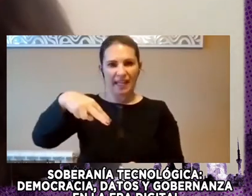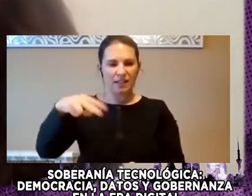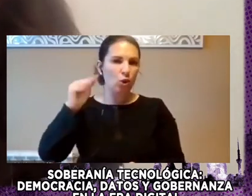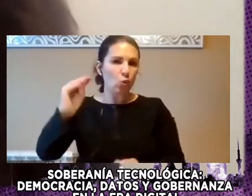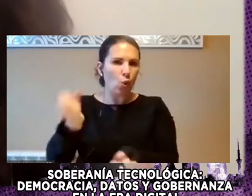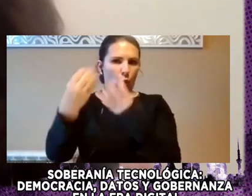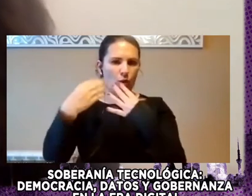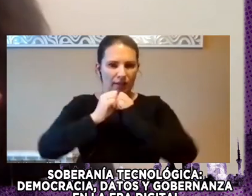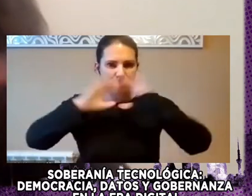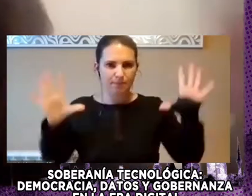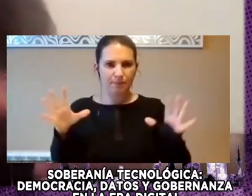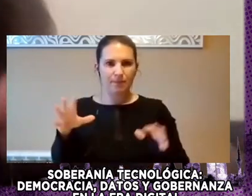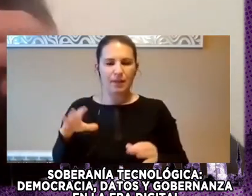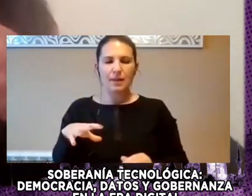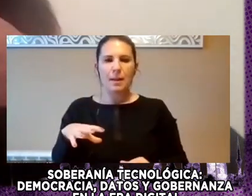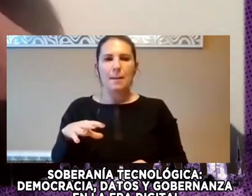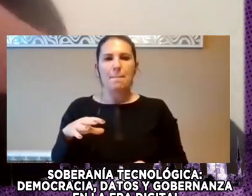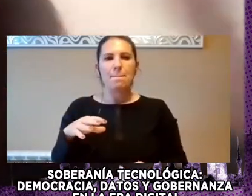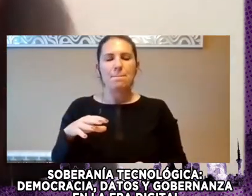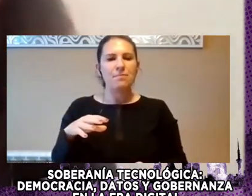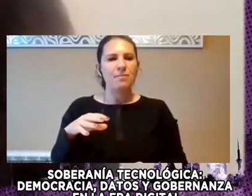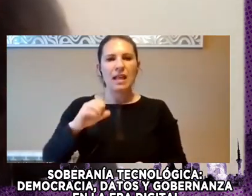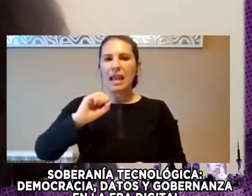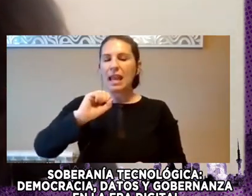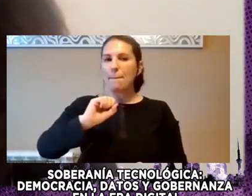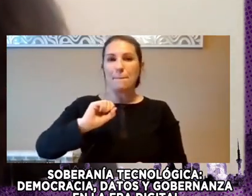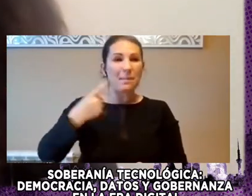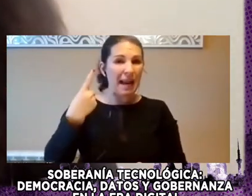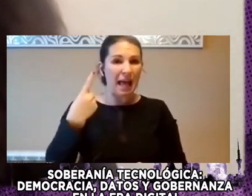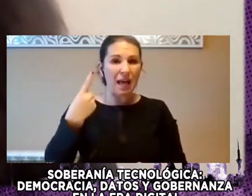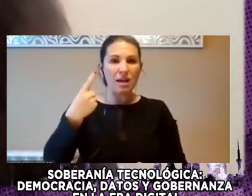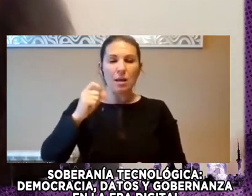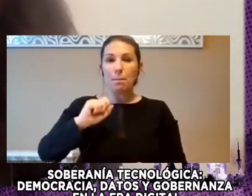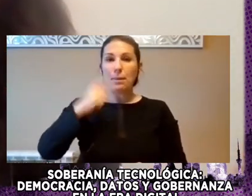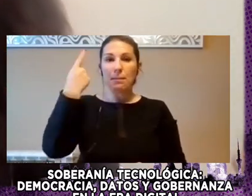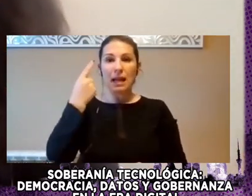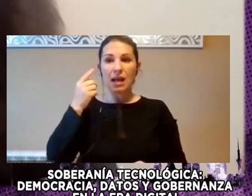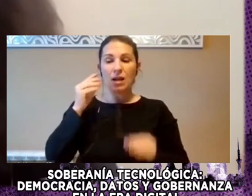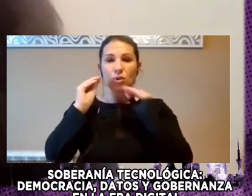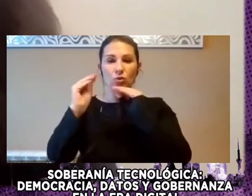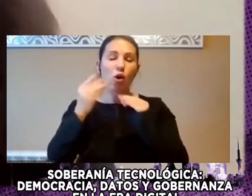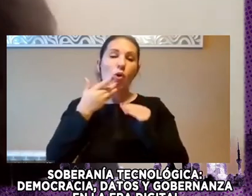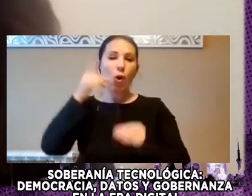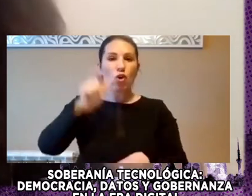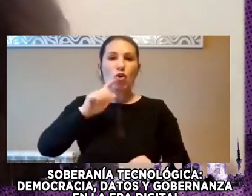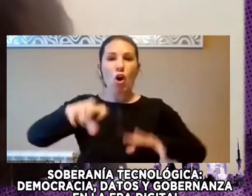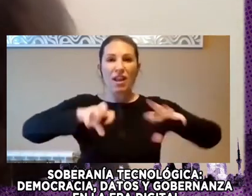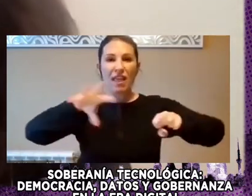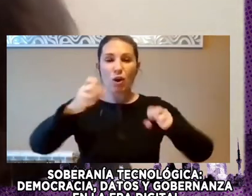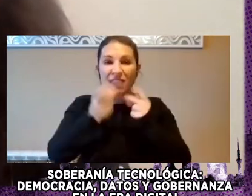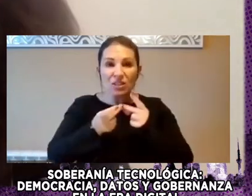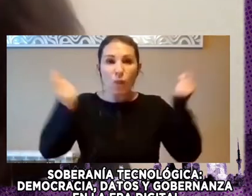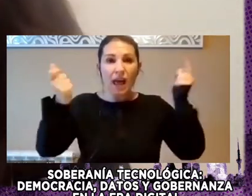desnudo Ya Una La primera La primera La primera parte De desnudar Al colonizador Fue El